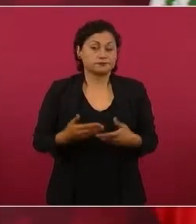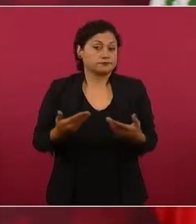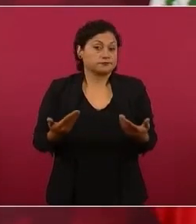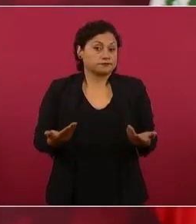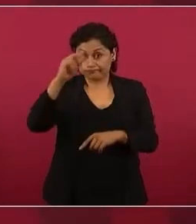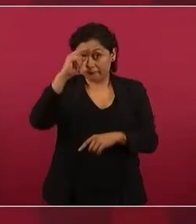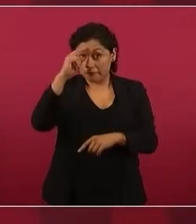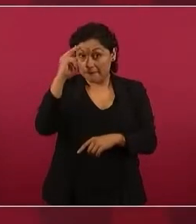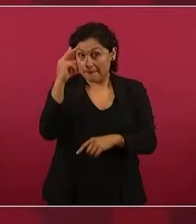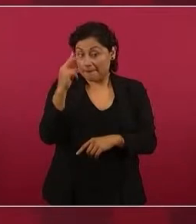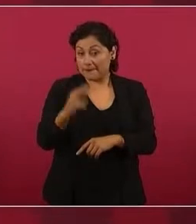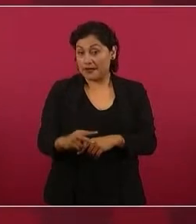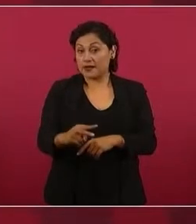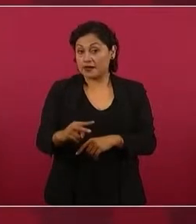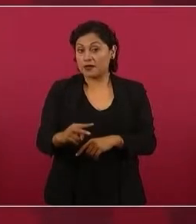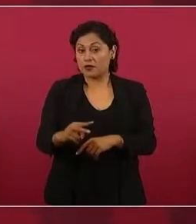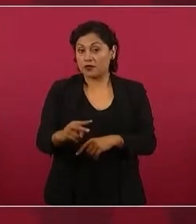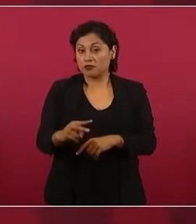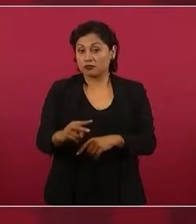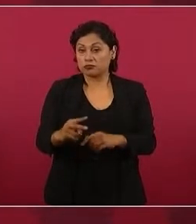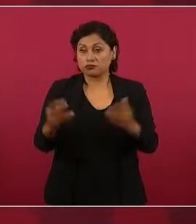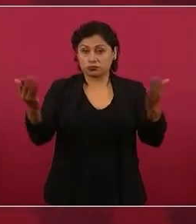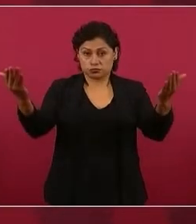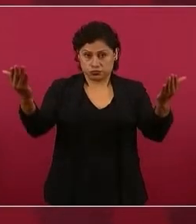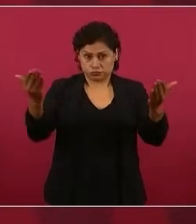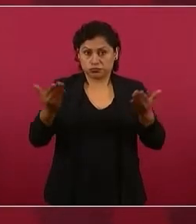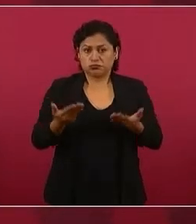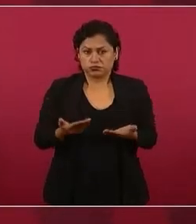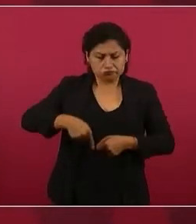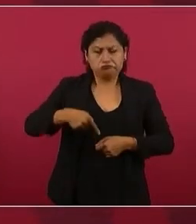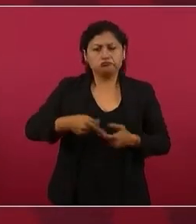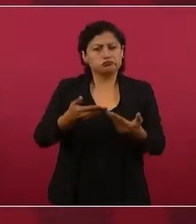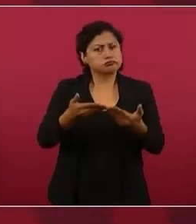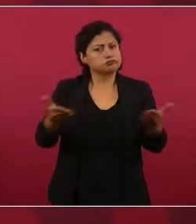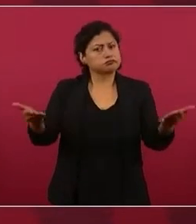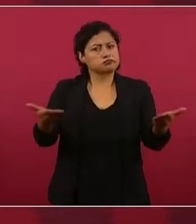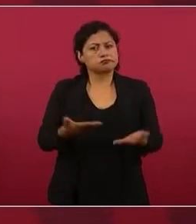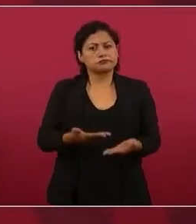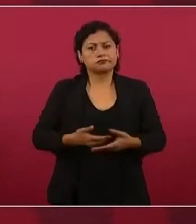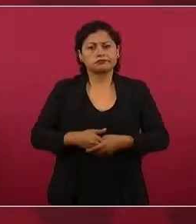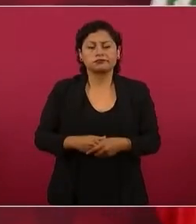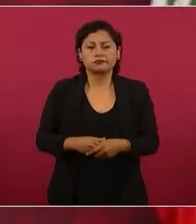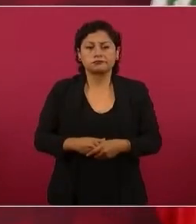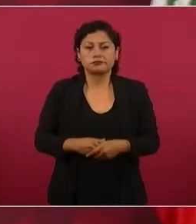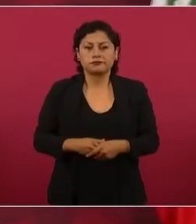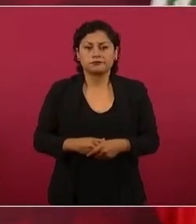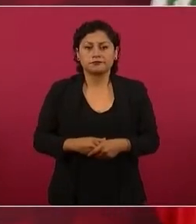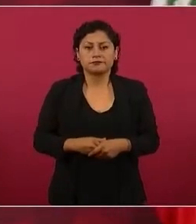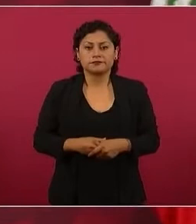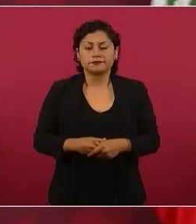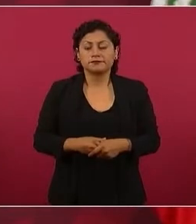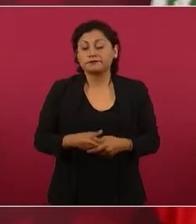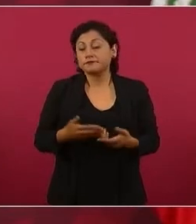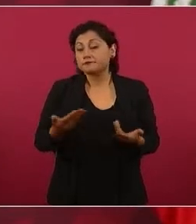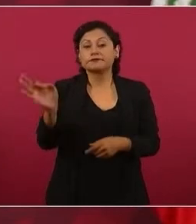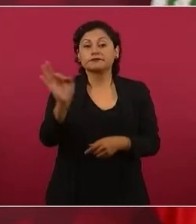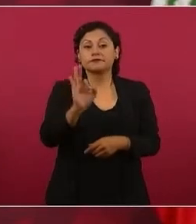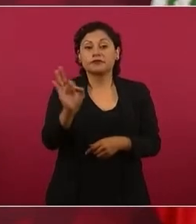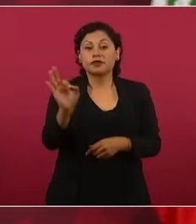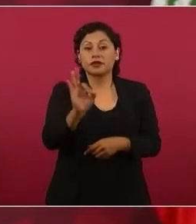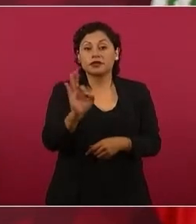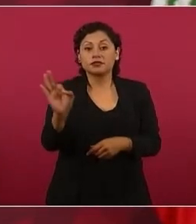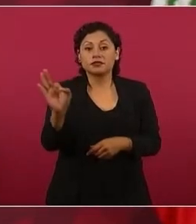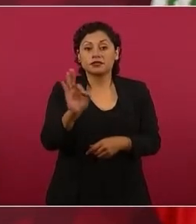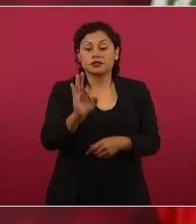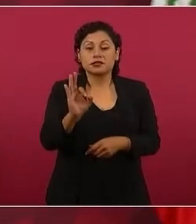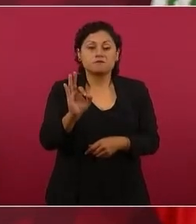le abre las puertas a Sánchez. En el caso de que se